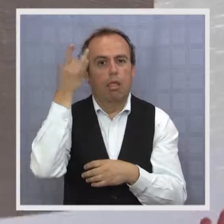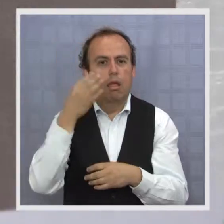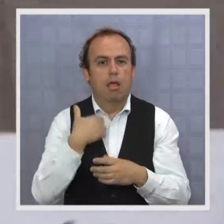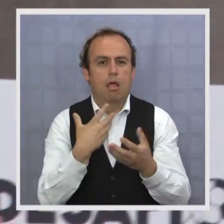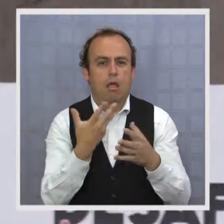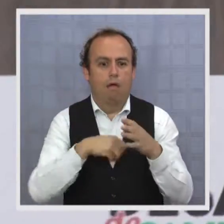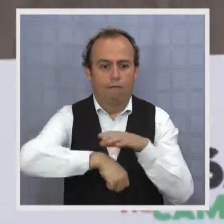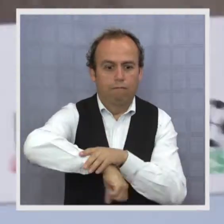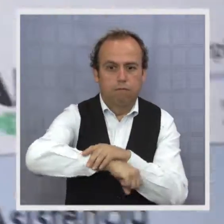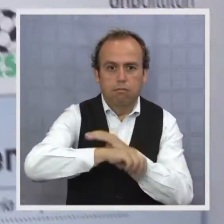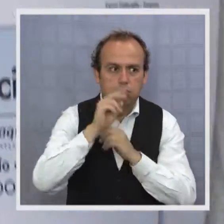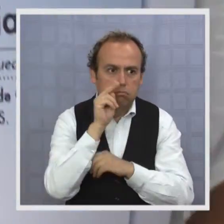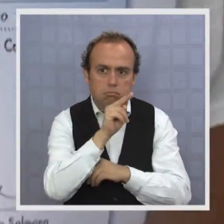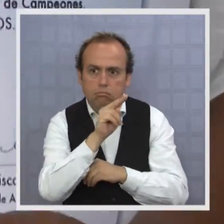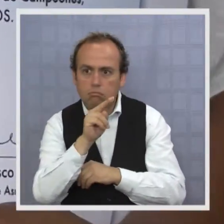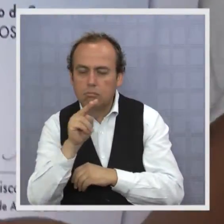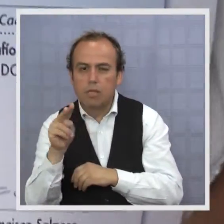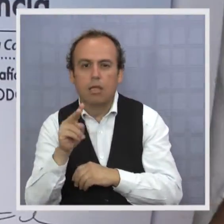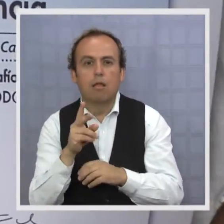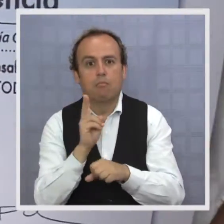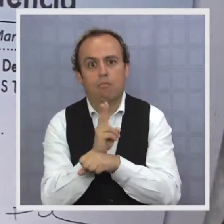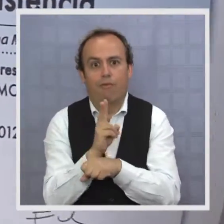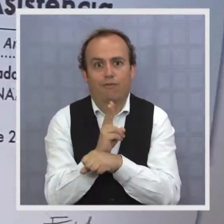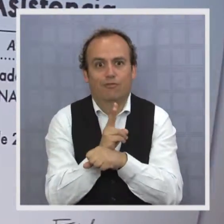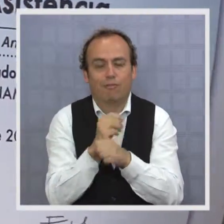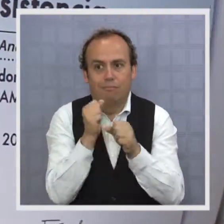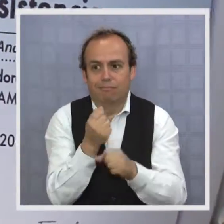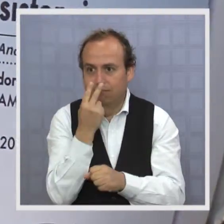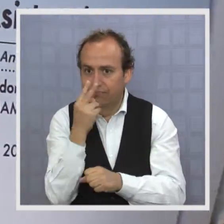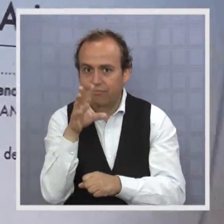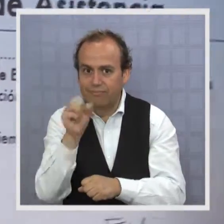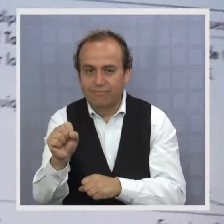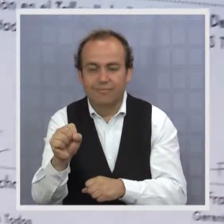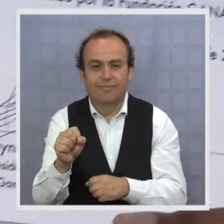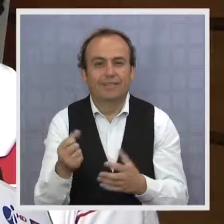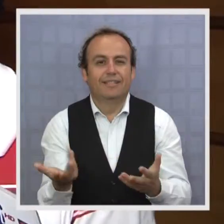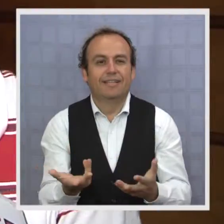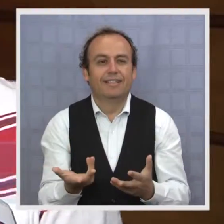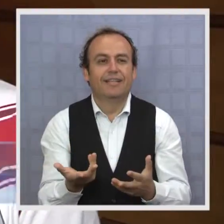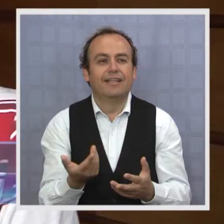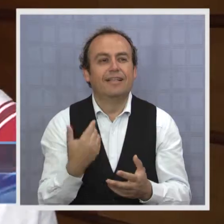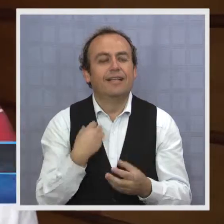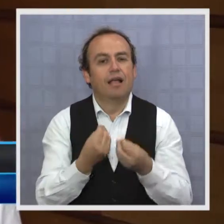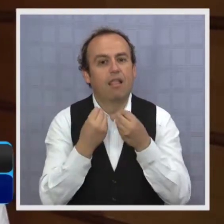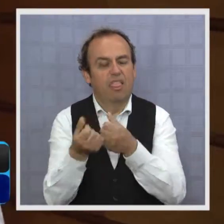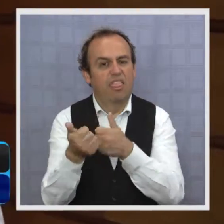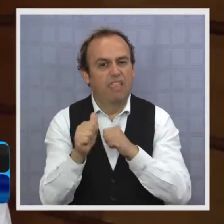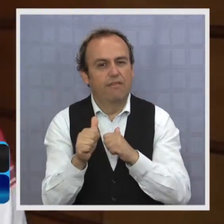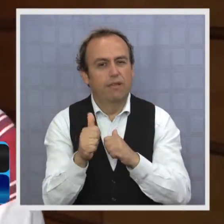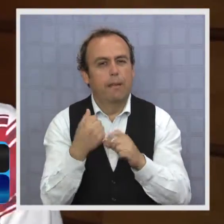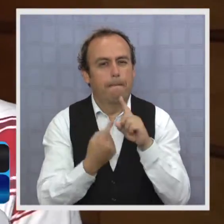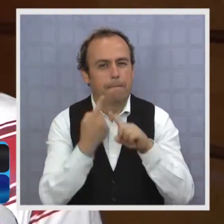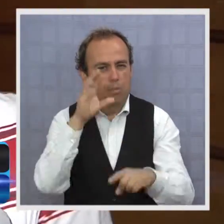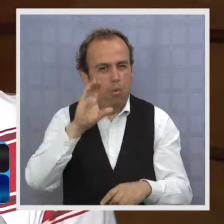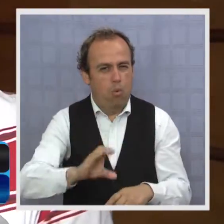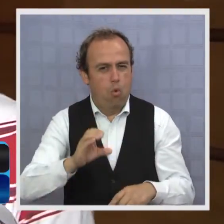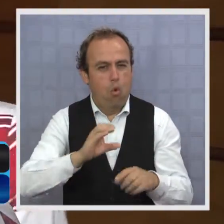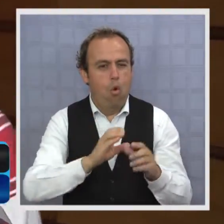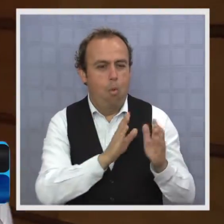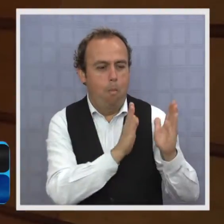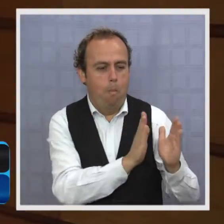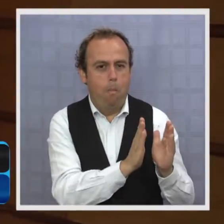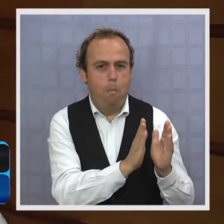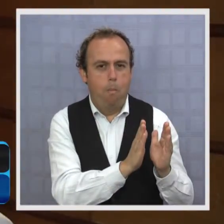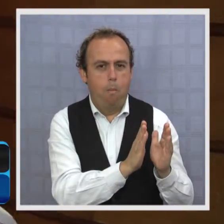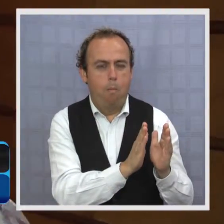talentos futbolísticos pasa en gran medida por lo que puedan captar los docentes. Inició este desafío en el primer curso, en el primer módulo que hicimos,